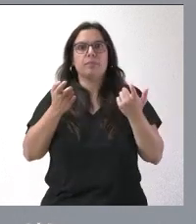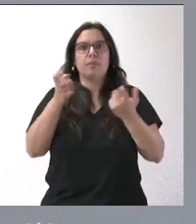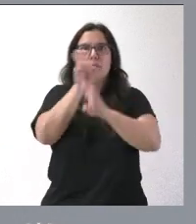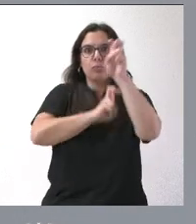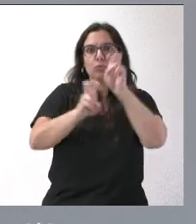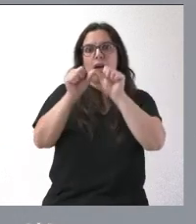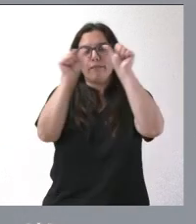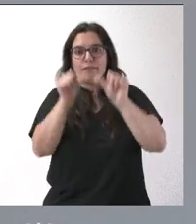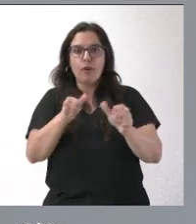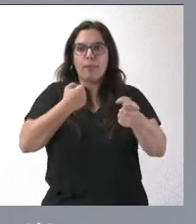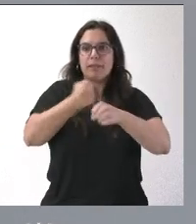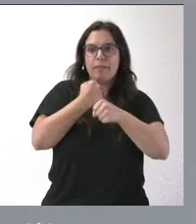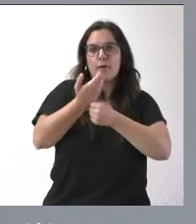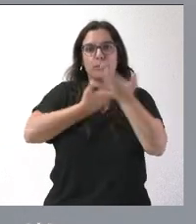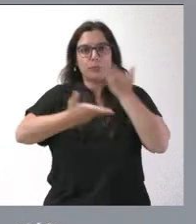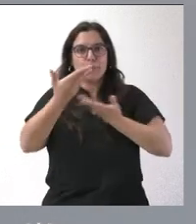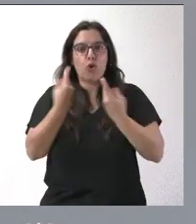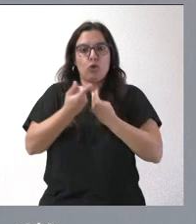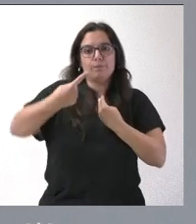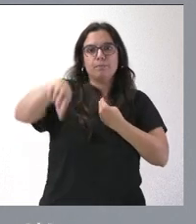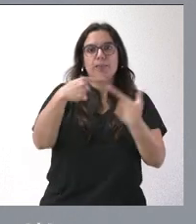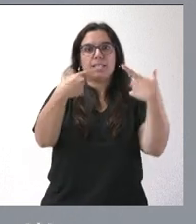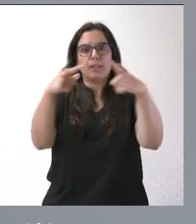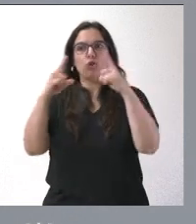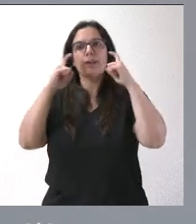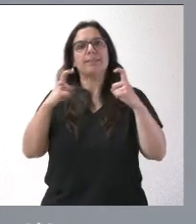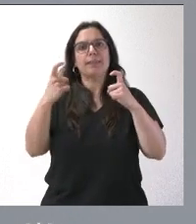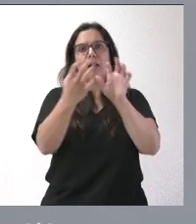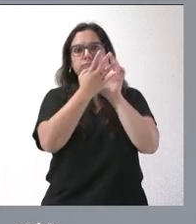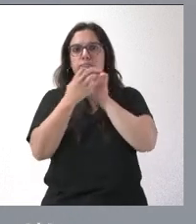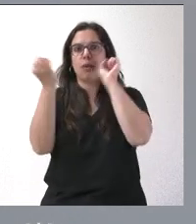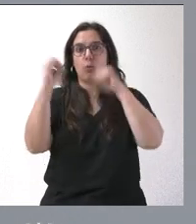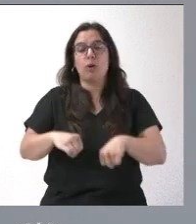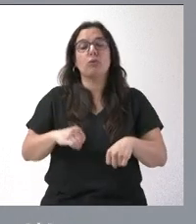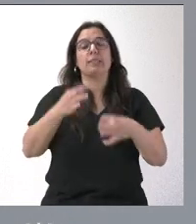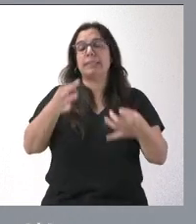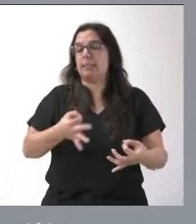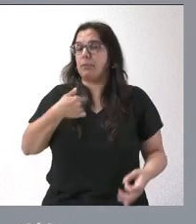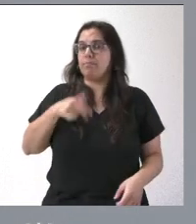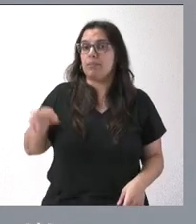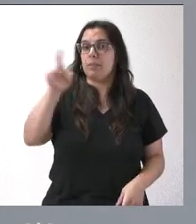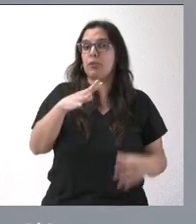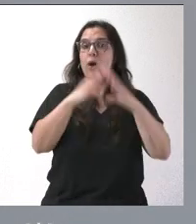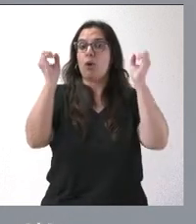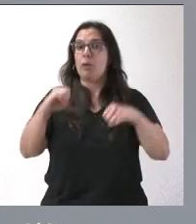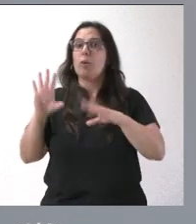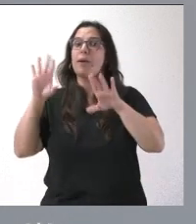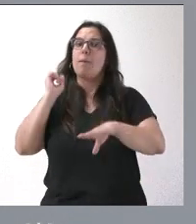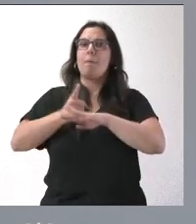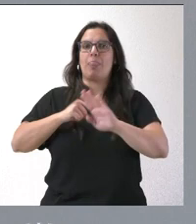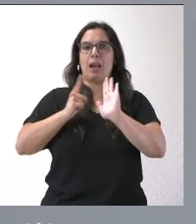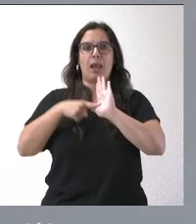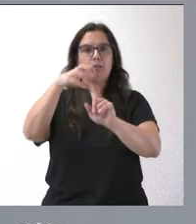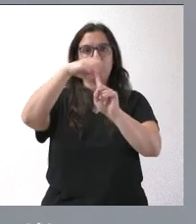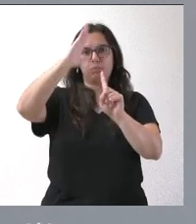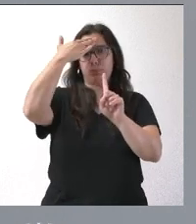cauces de trabajo con el sector, intentar llegar a acuerdos y siempre, insisto, acuerdos dentro de la ley. Y cuando